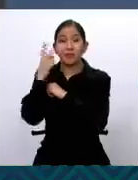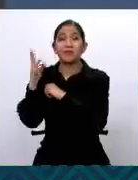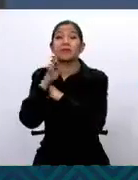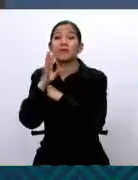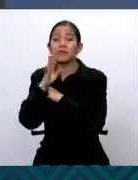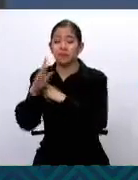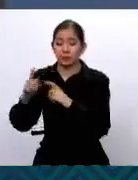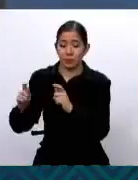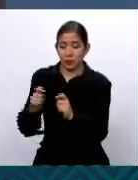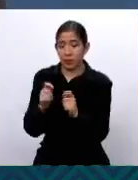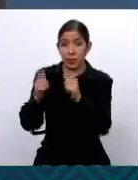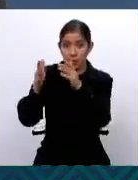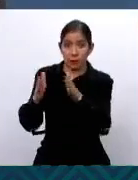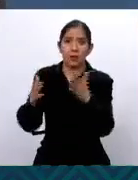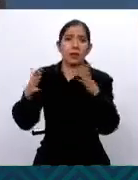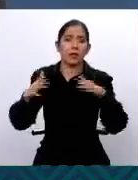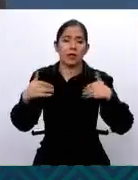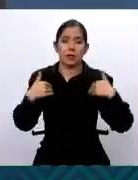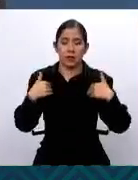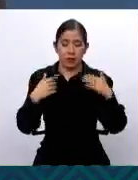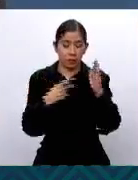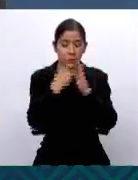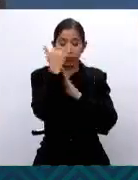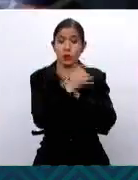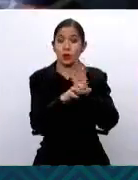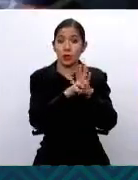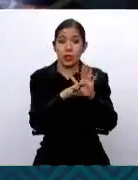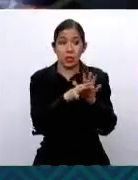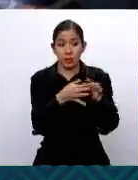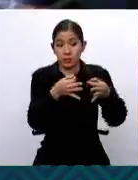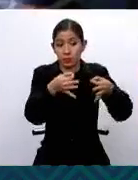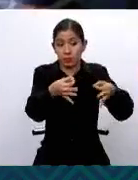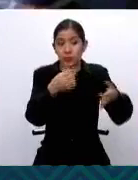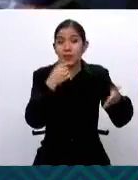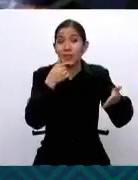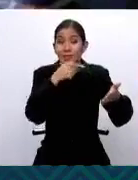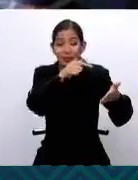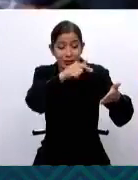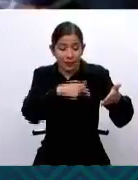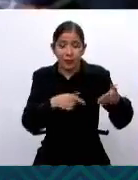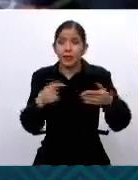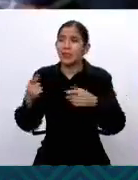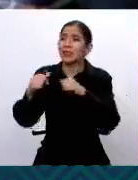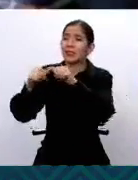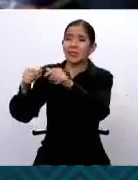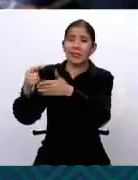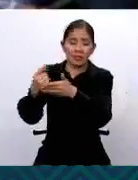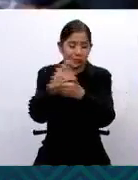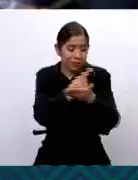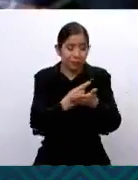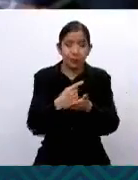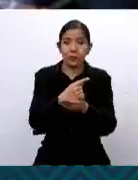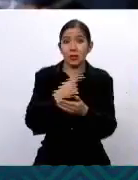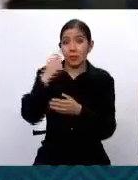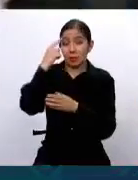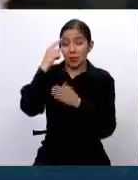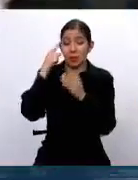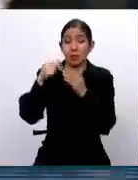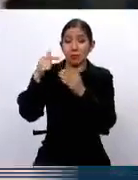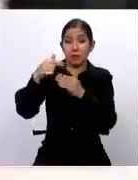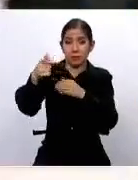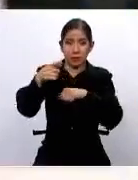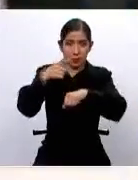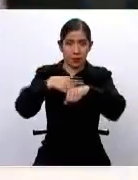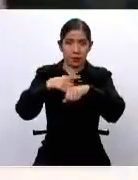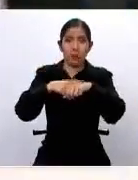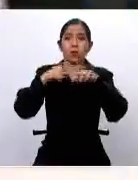el Ejecutivo ya presentó un proyecto de ley ante el Congreso, el cual aún está siendo debatido y se estima que en las próximas horas se